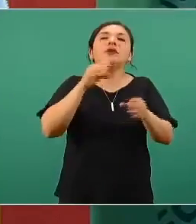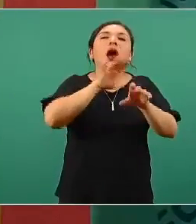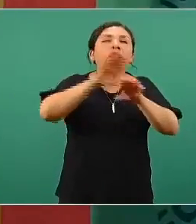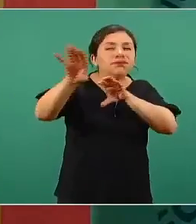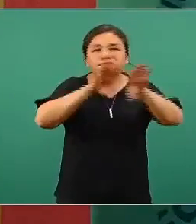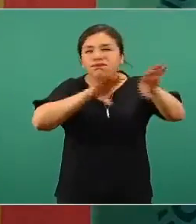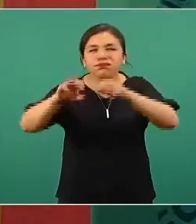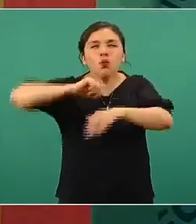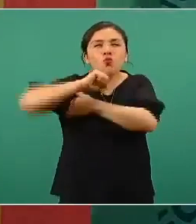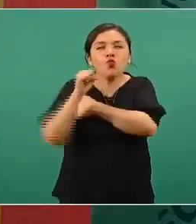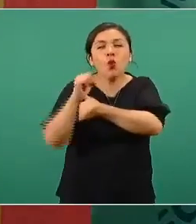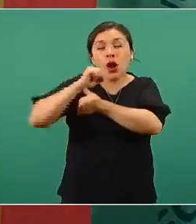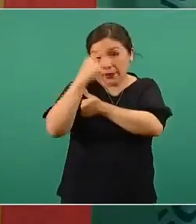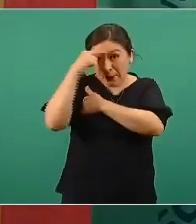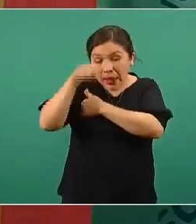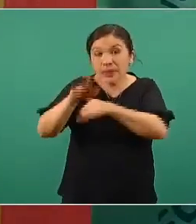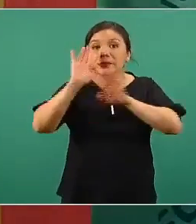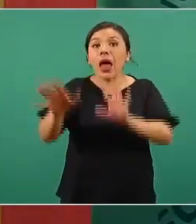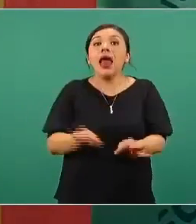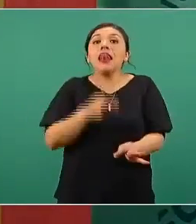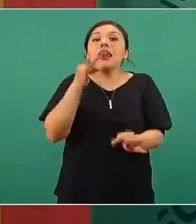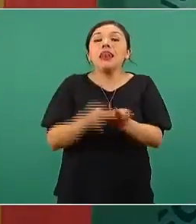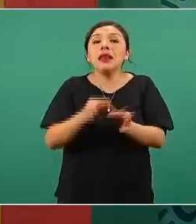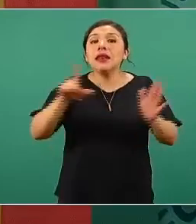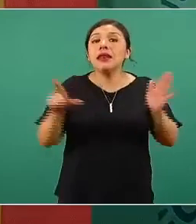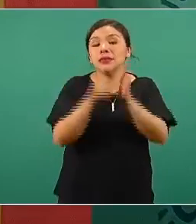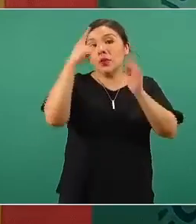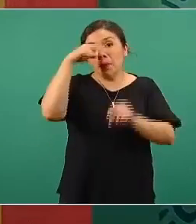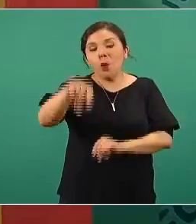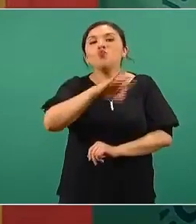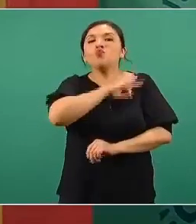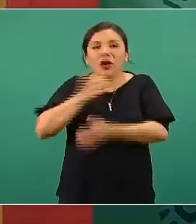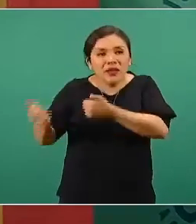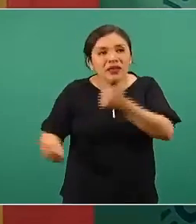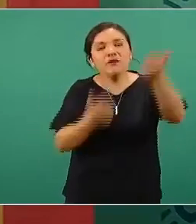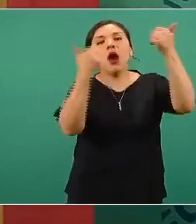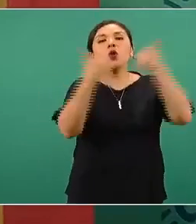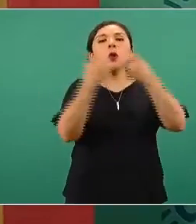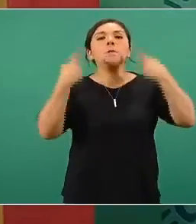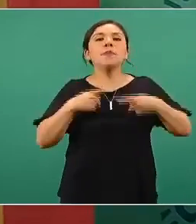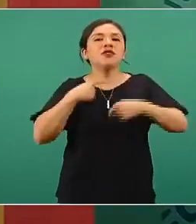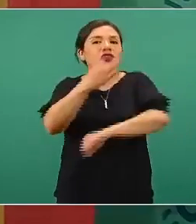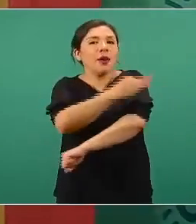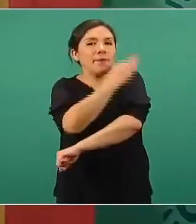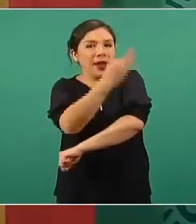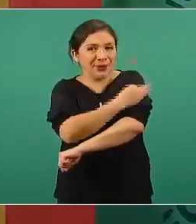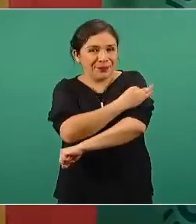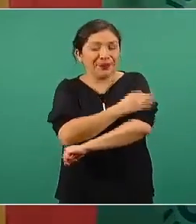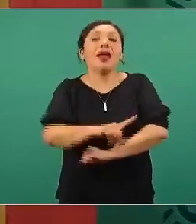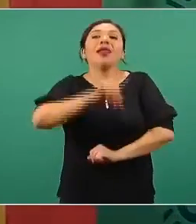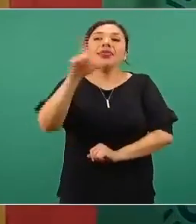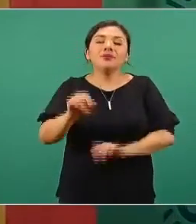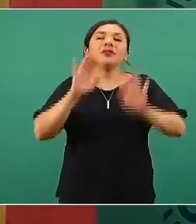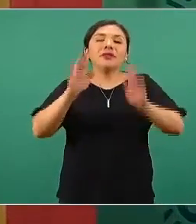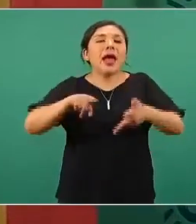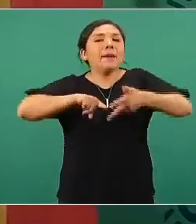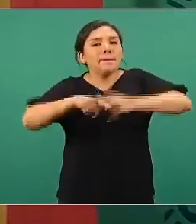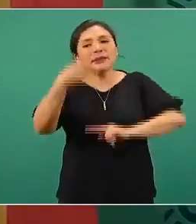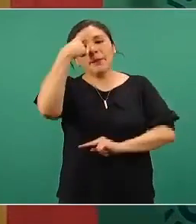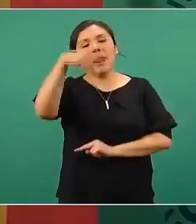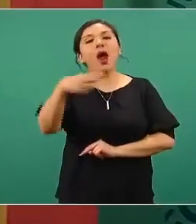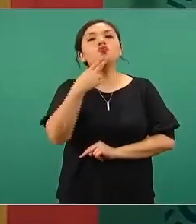para que esté listo el material para ser aplicado. Después entran al proceso de uso